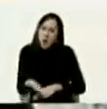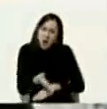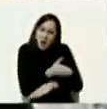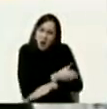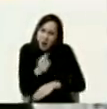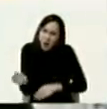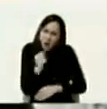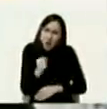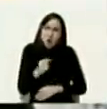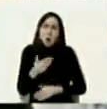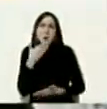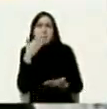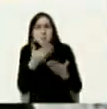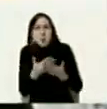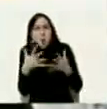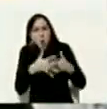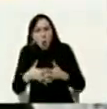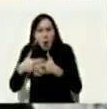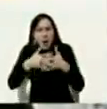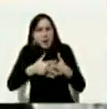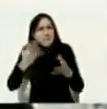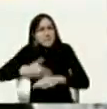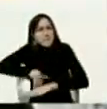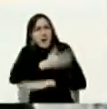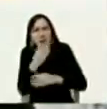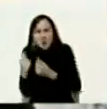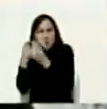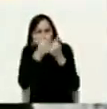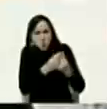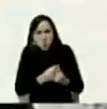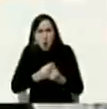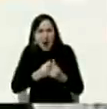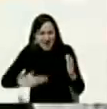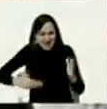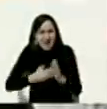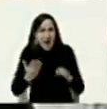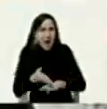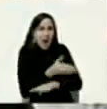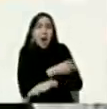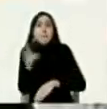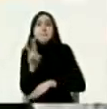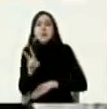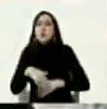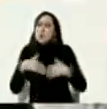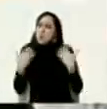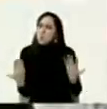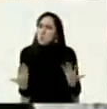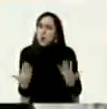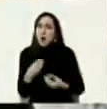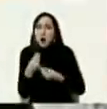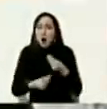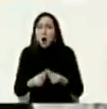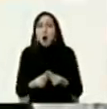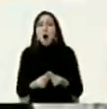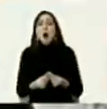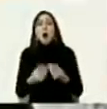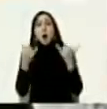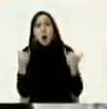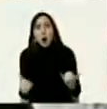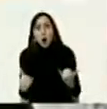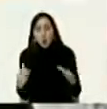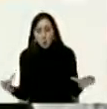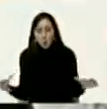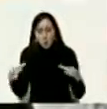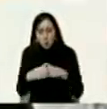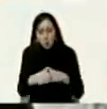pidió que Estados Unidos levantara las sanciones económicas contra su país pero parece que al menos por ahora el departamento